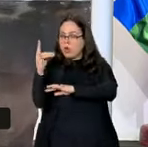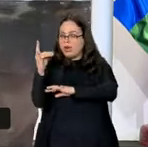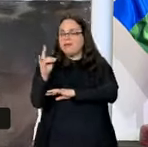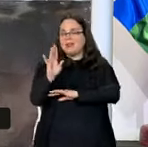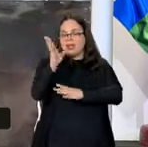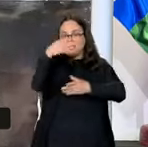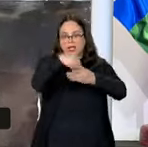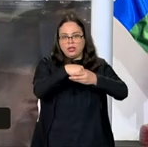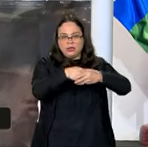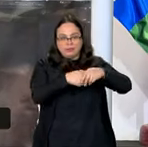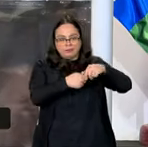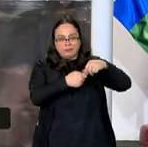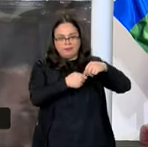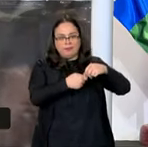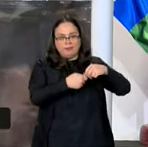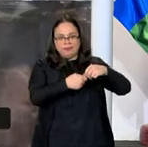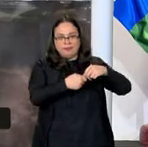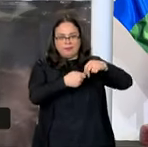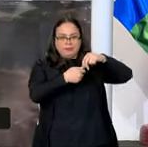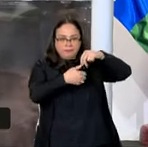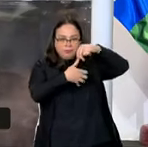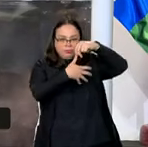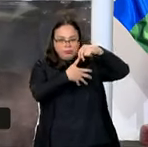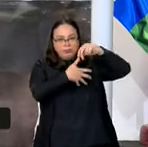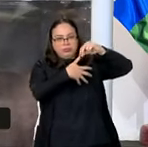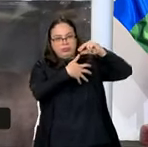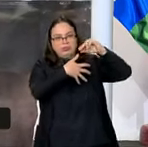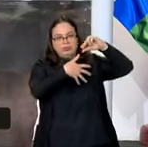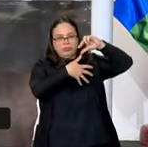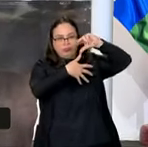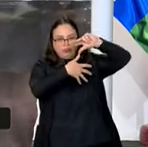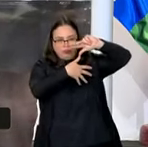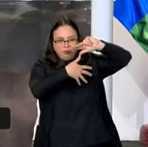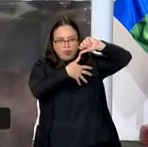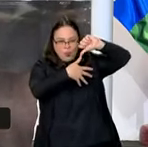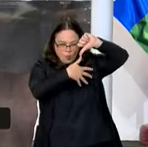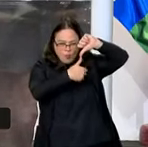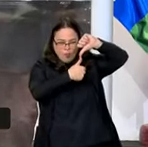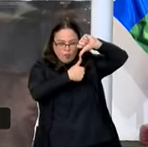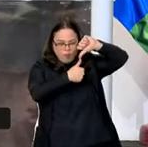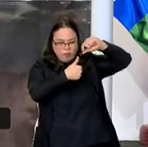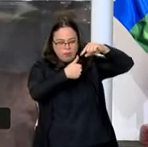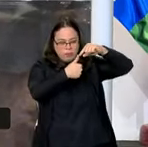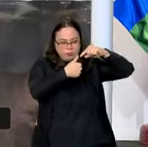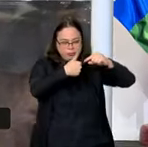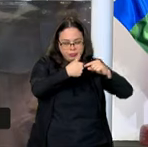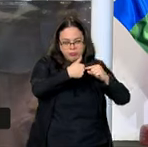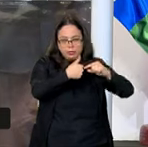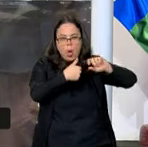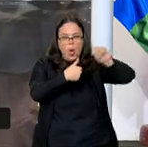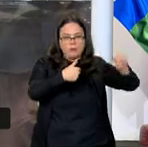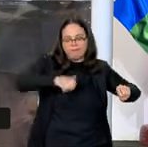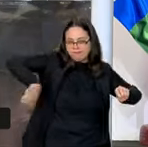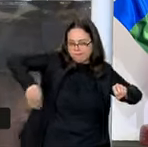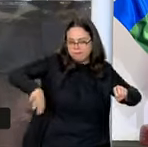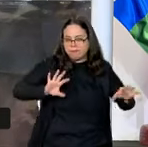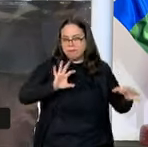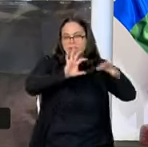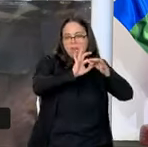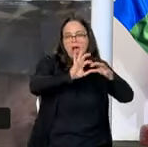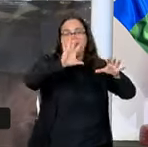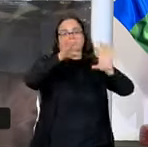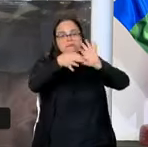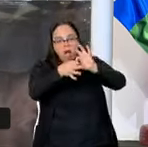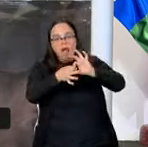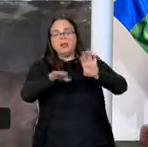corazón de la América Central, está en el medio. Es una ligación entre Atlántico y Pacífico. A Bolivia forma parte